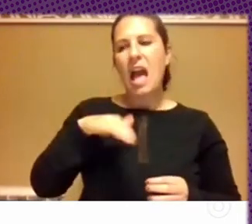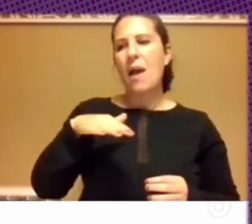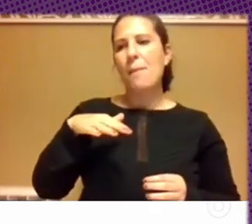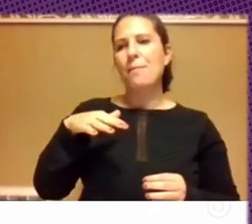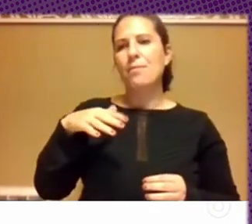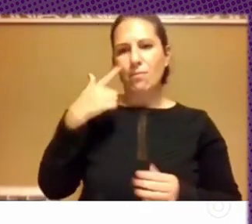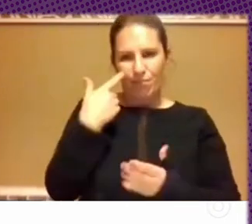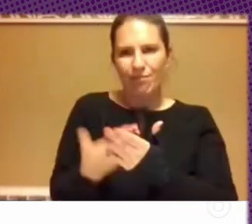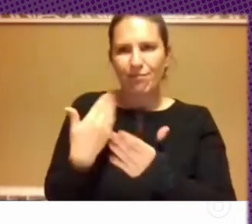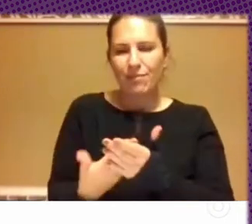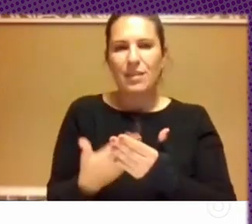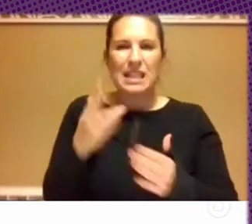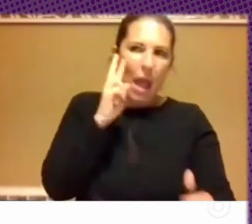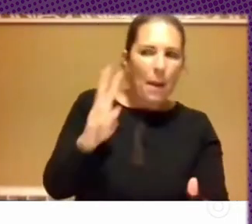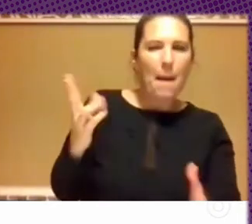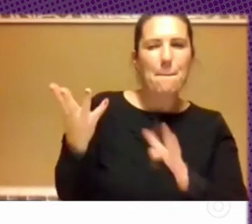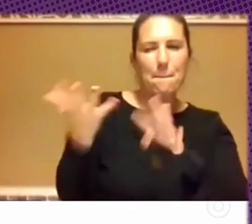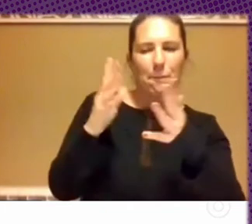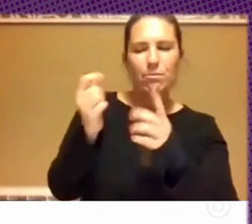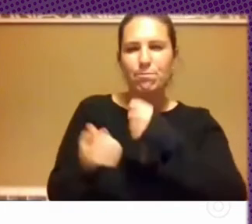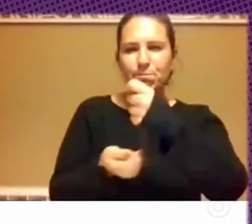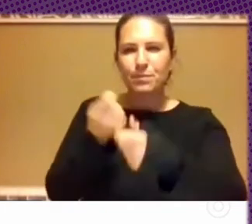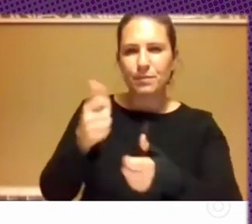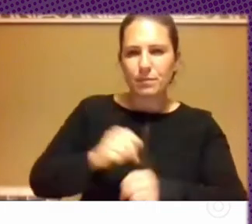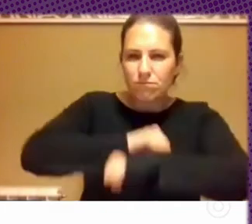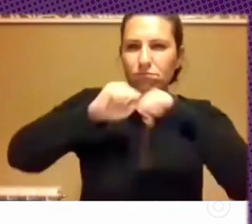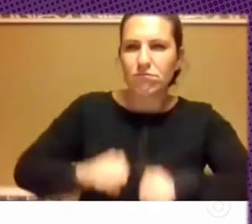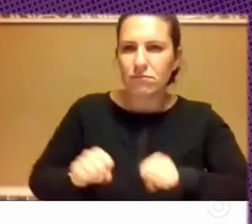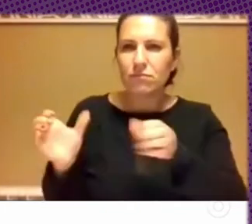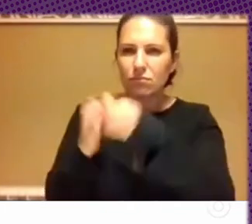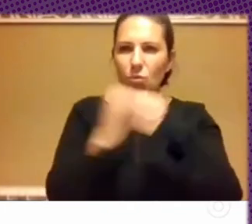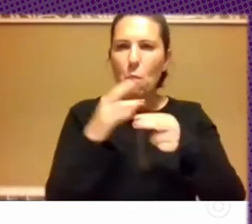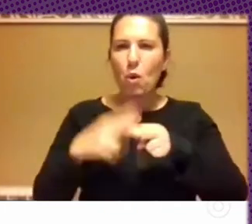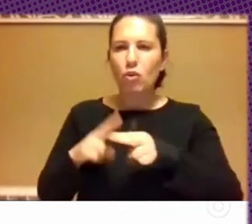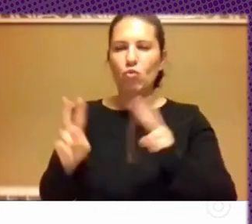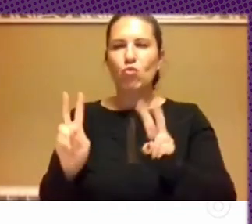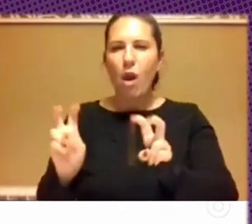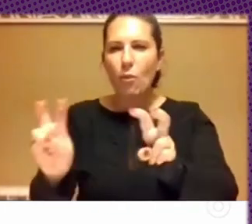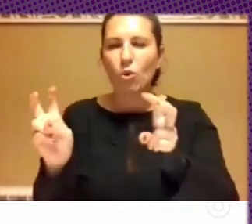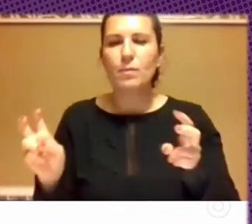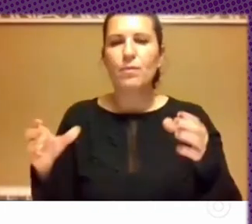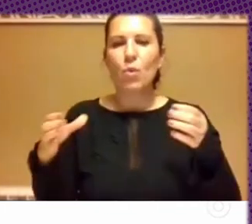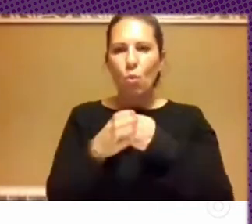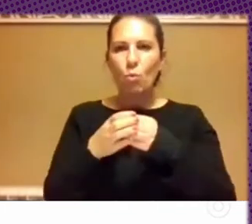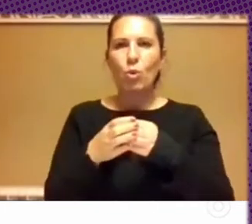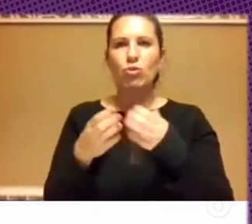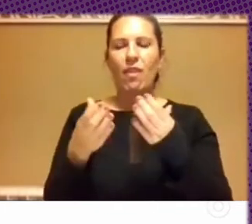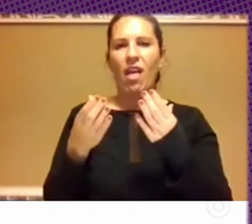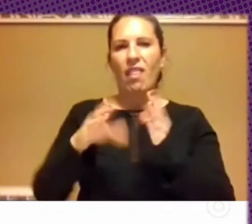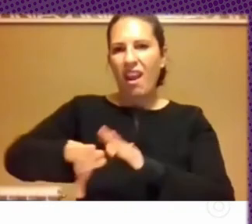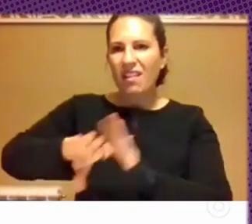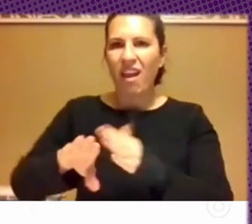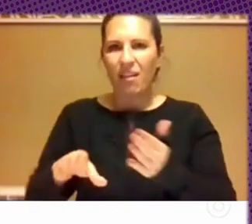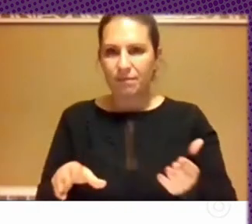va consolidándose nuevos partidos políticos, nuevos grupos de derecha, ¿no? Es